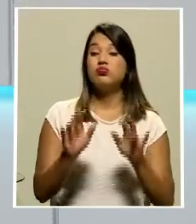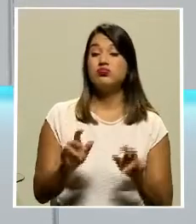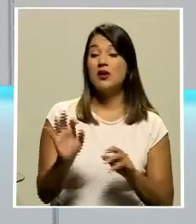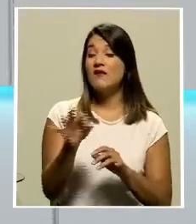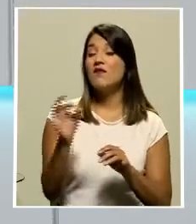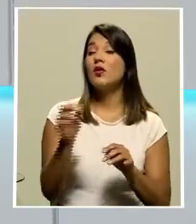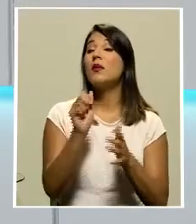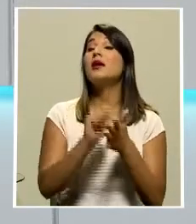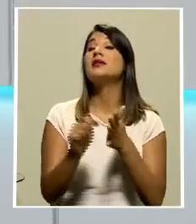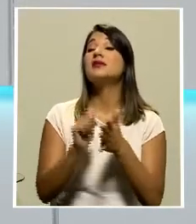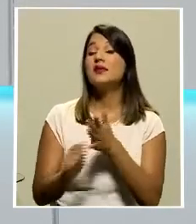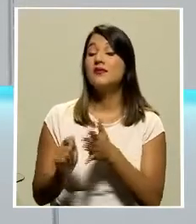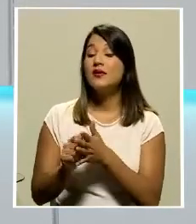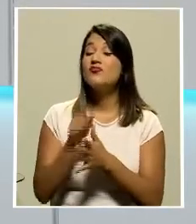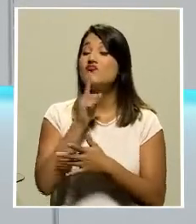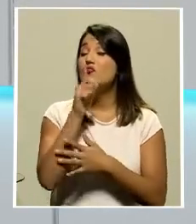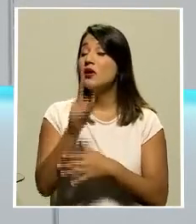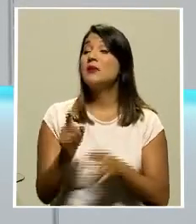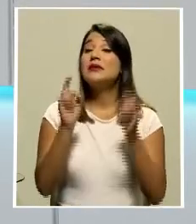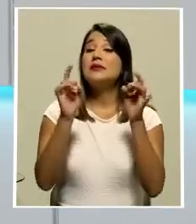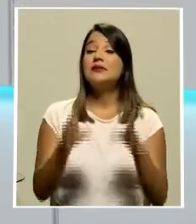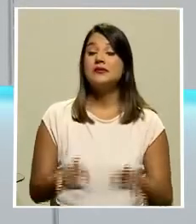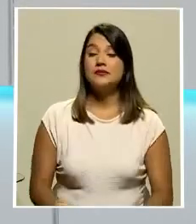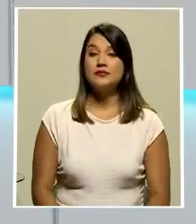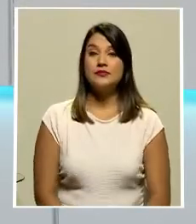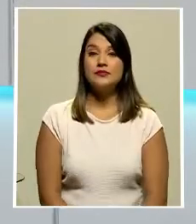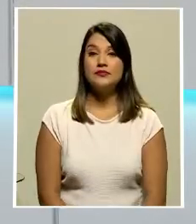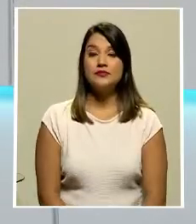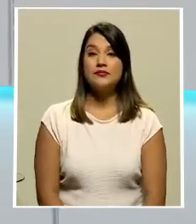iniciativa fue totalmente diferente